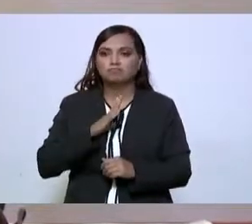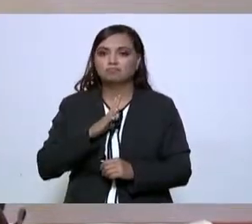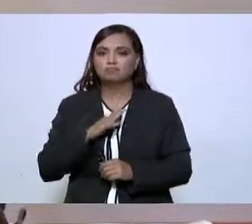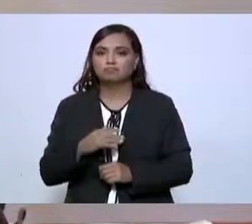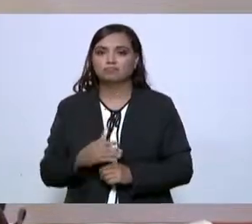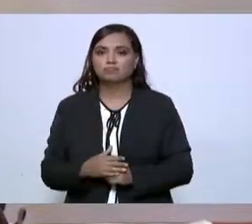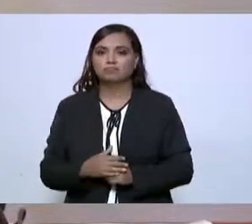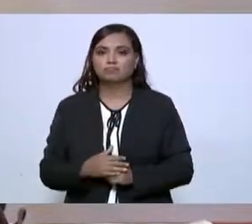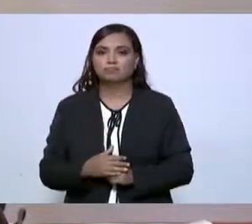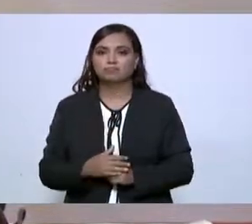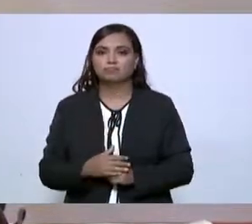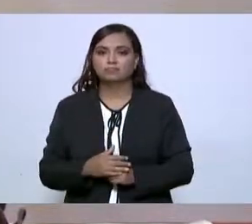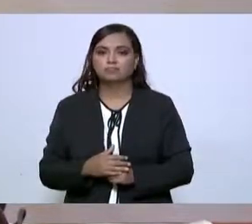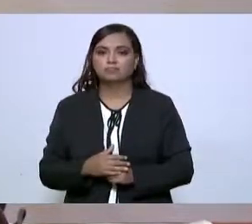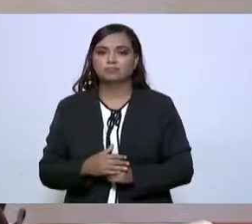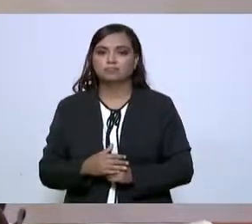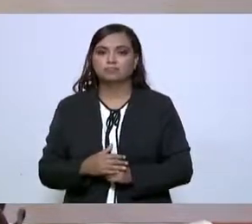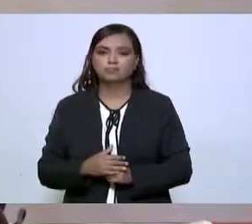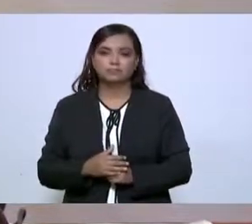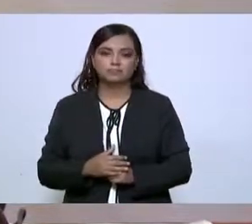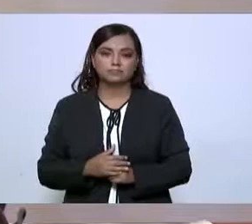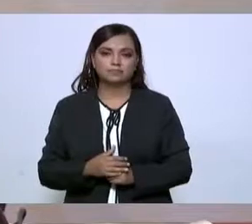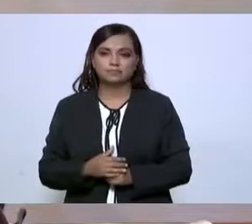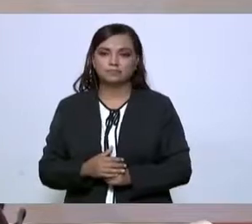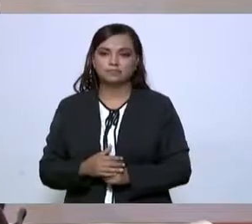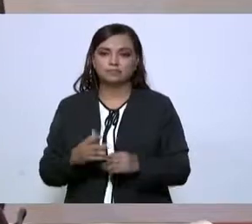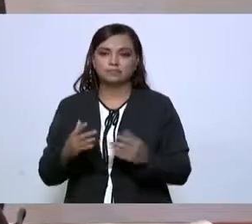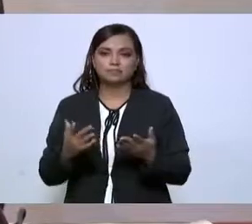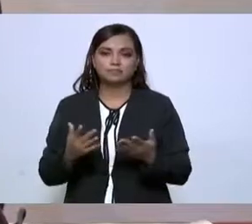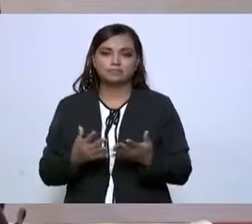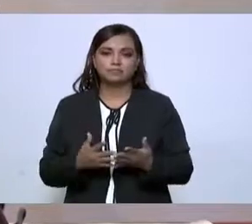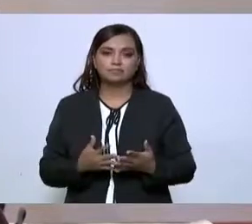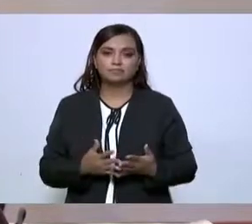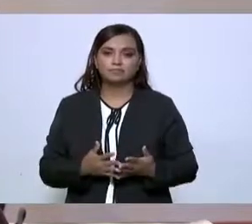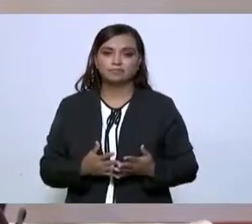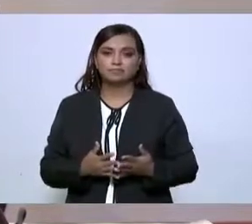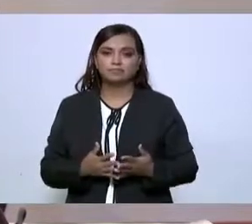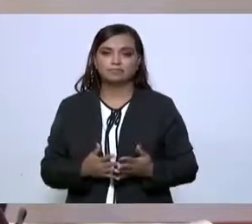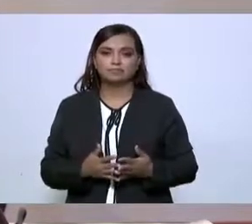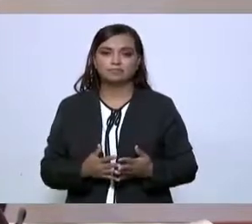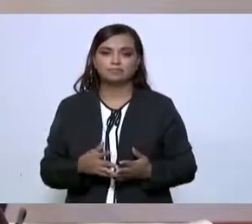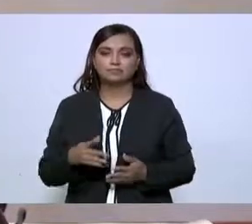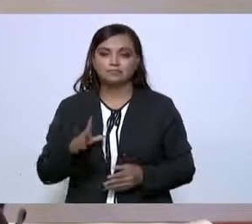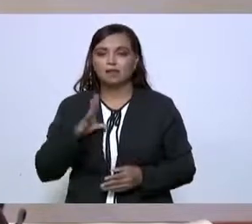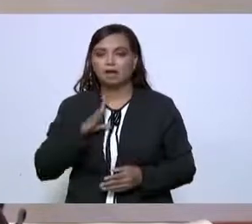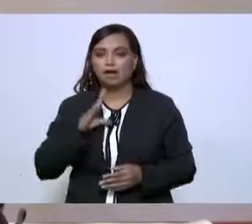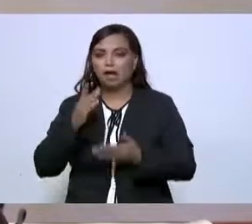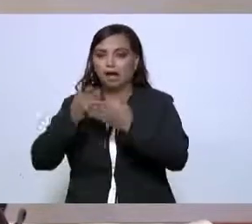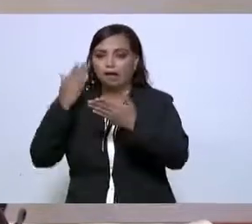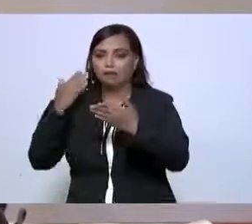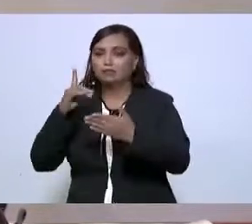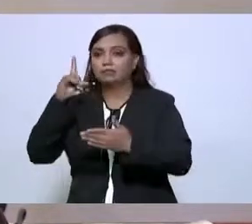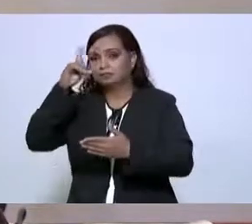dificultad,